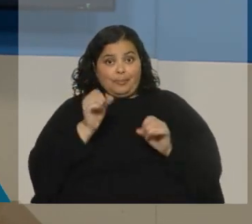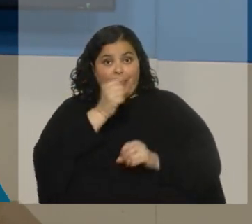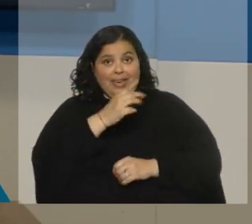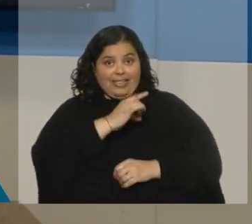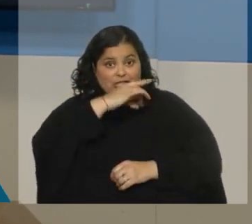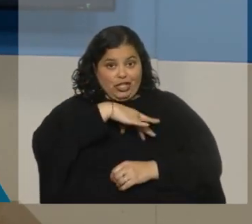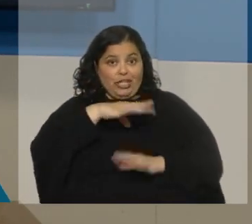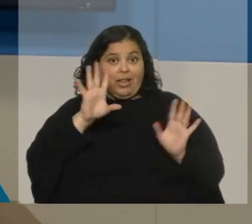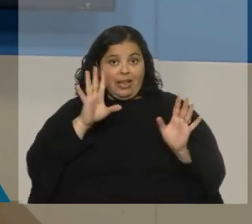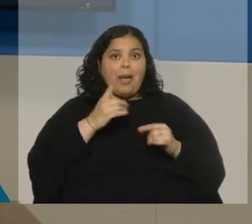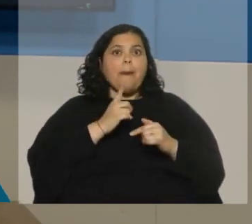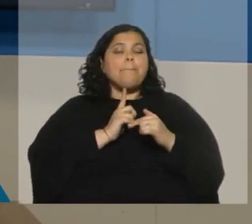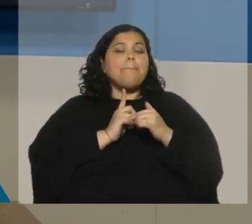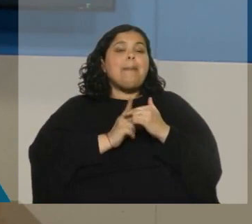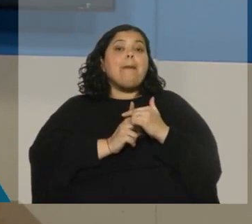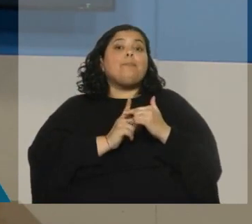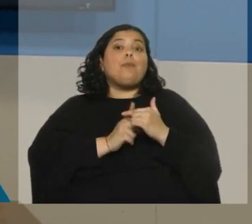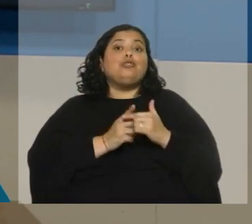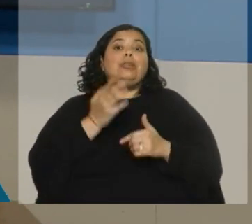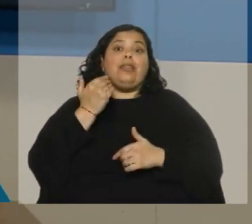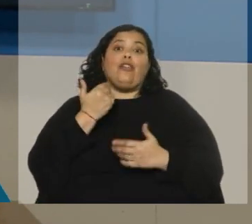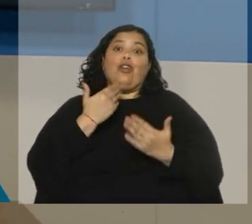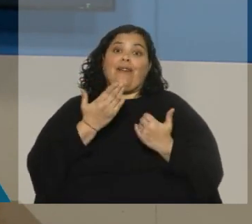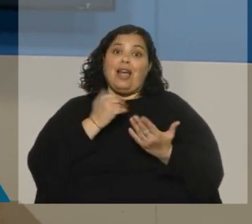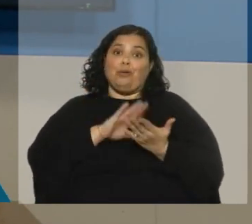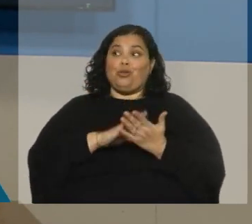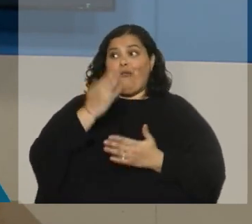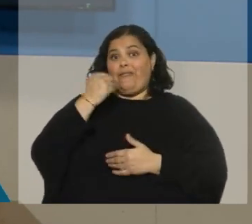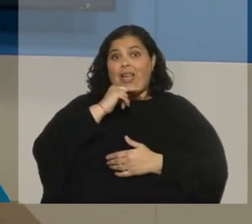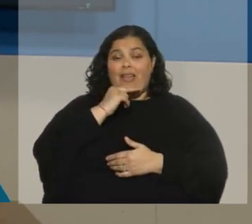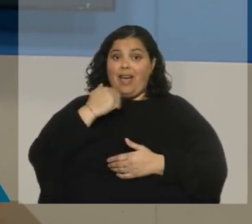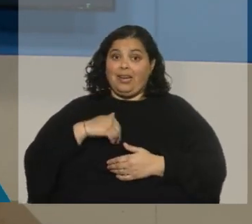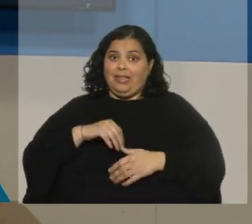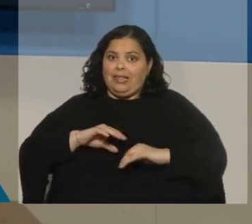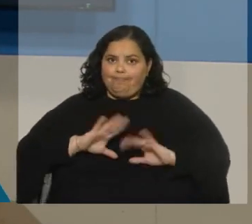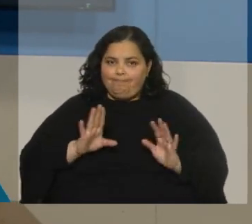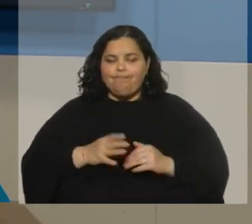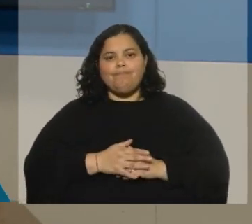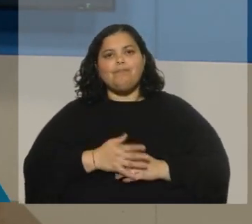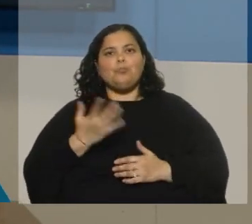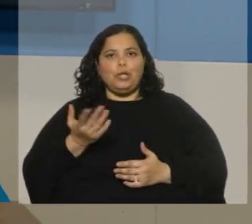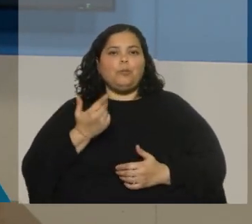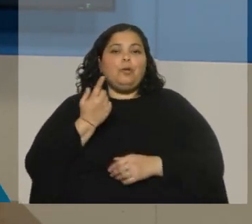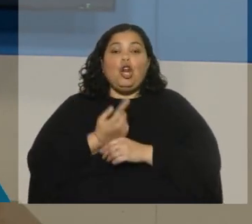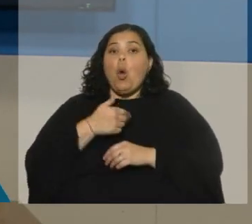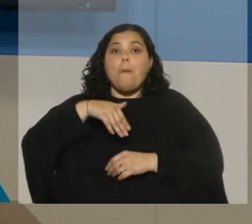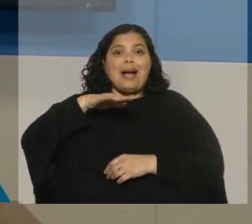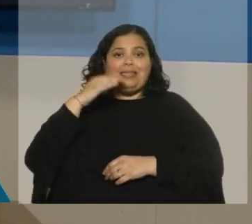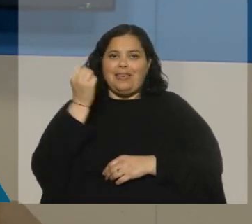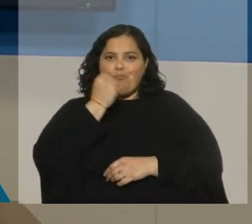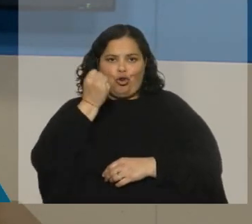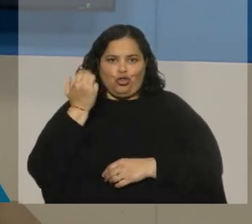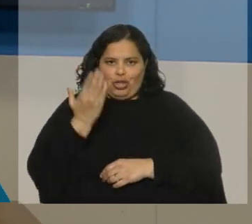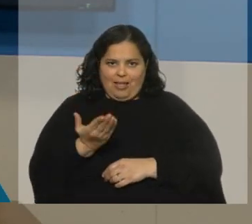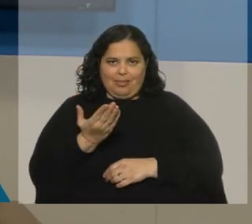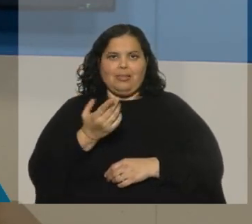positivo que lo que analizamos el viernes en Argentina. ¿Cómo lo vimos? Y bueno, primero que nada, lo más importante, como está